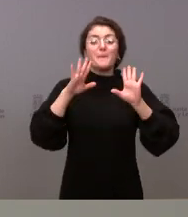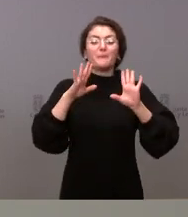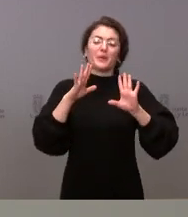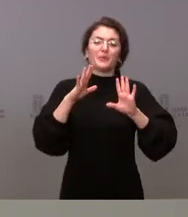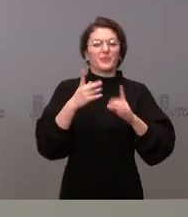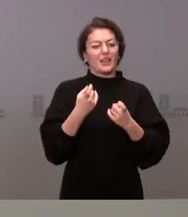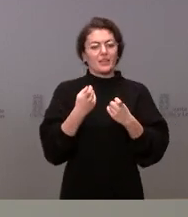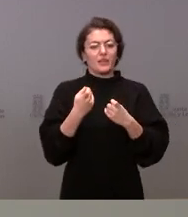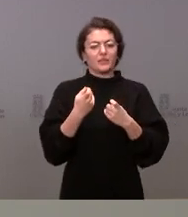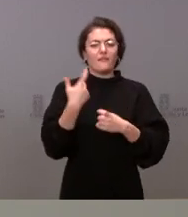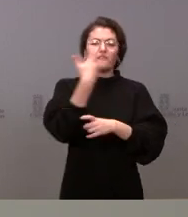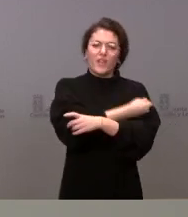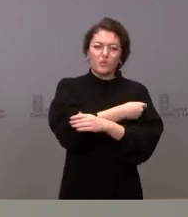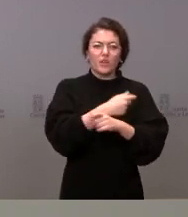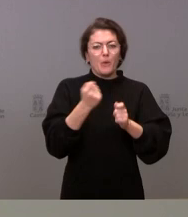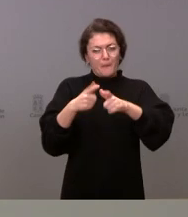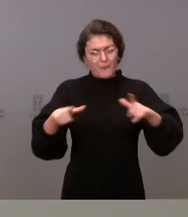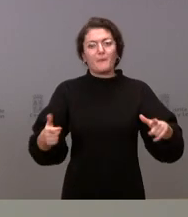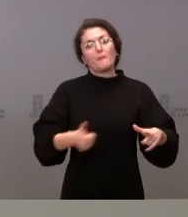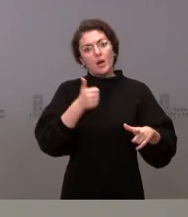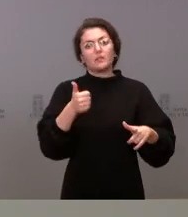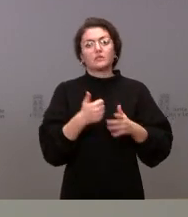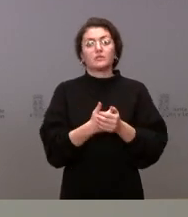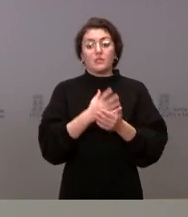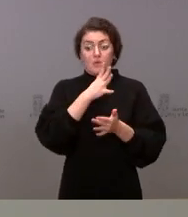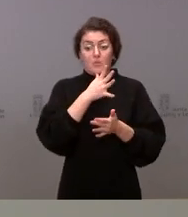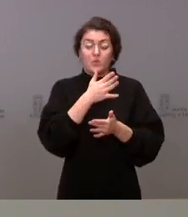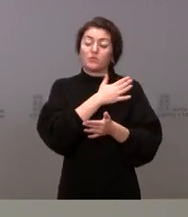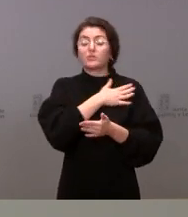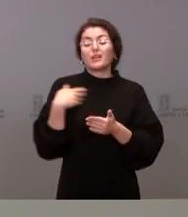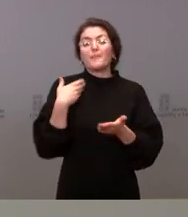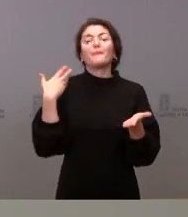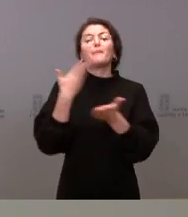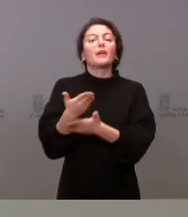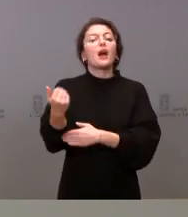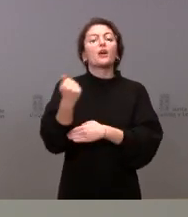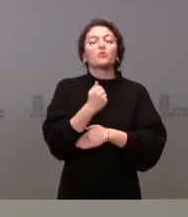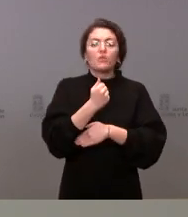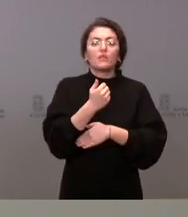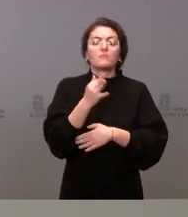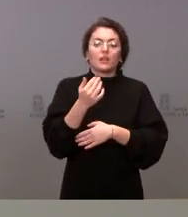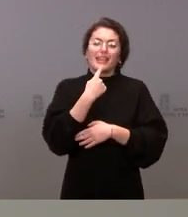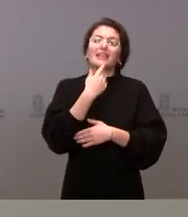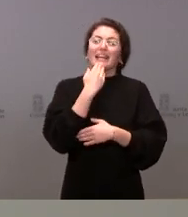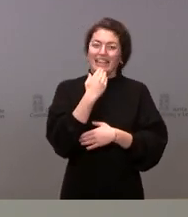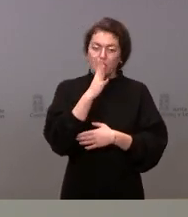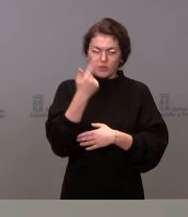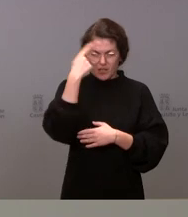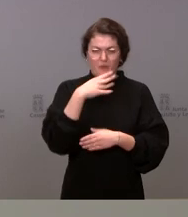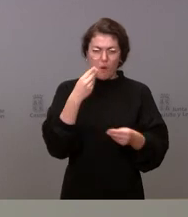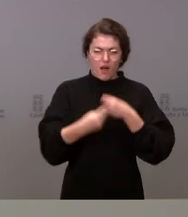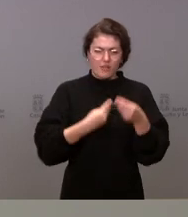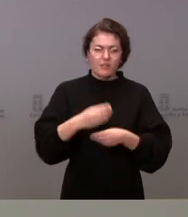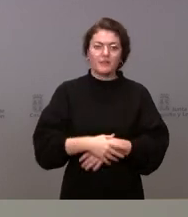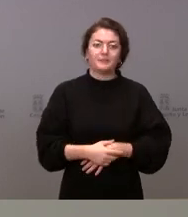vacunación y por eso queremos pedirles la ayuda y agradecérselo porque sabemos que lo hacen. También quiero